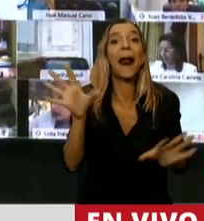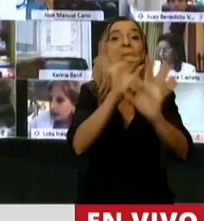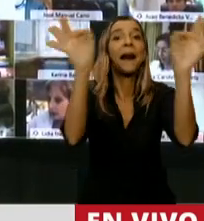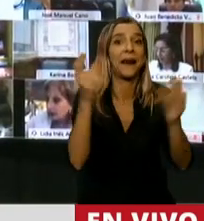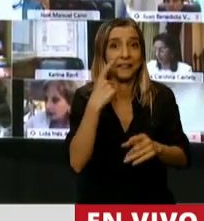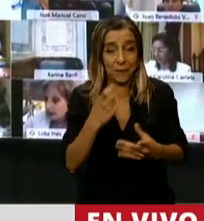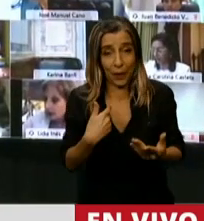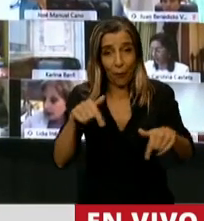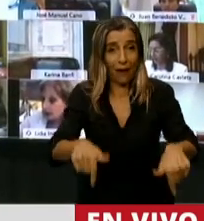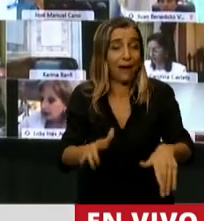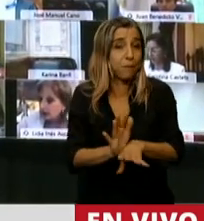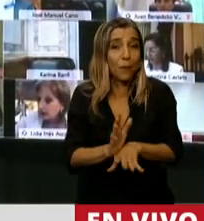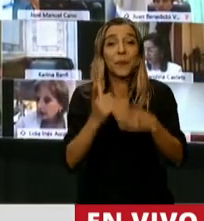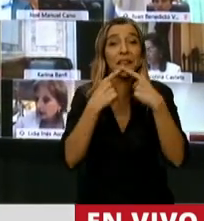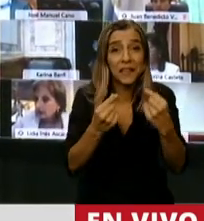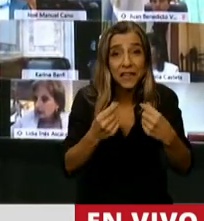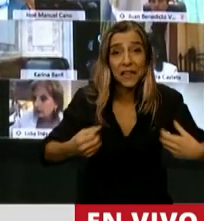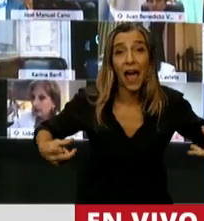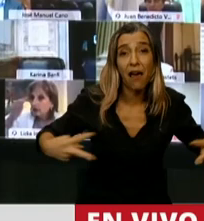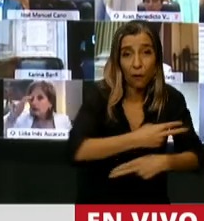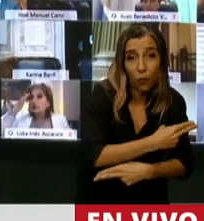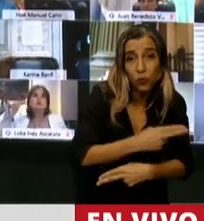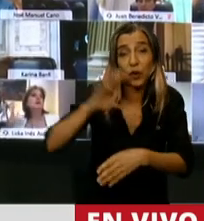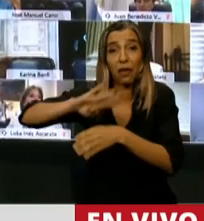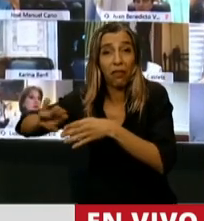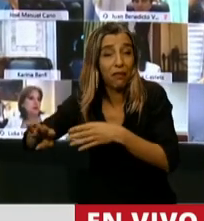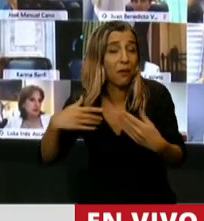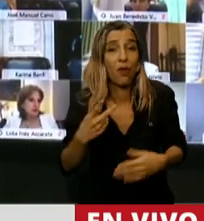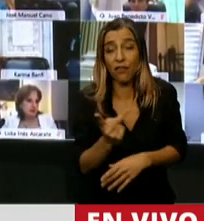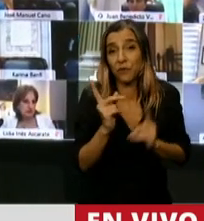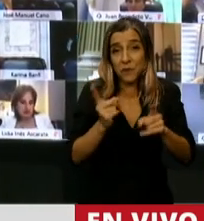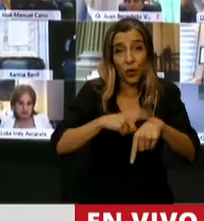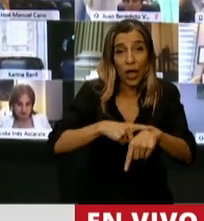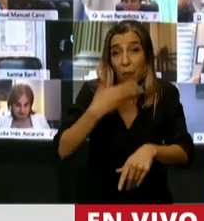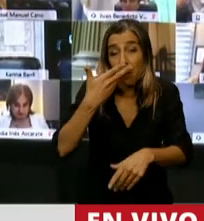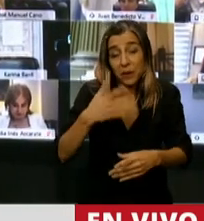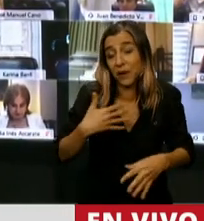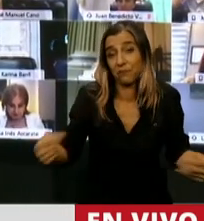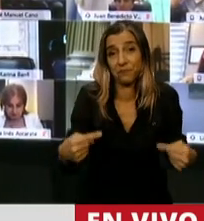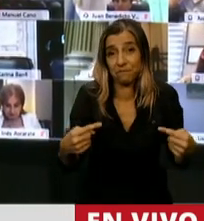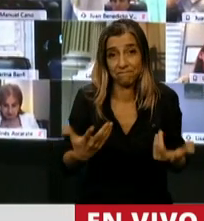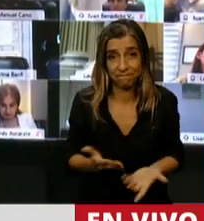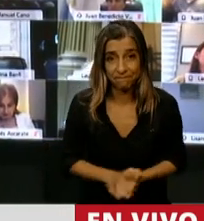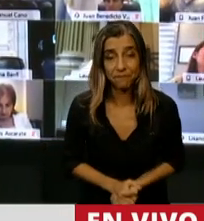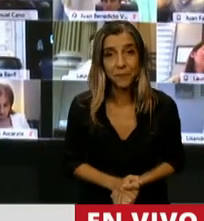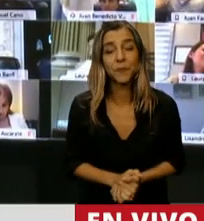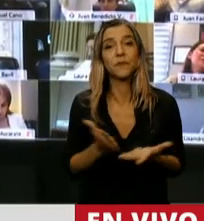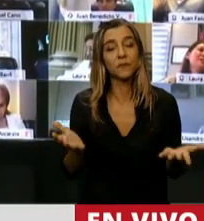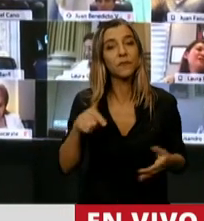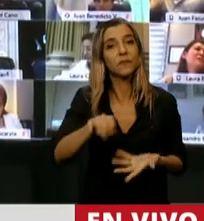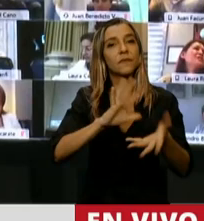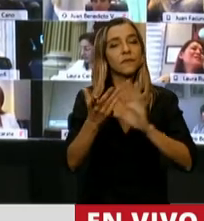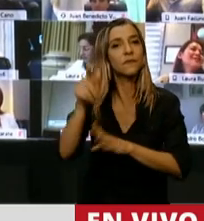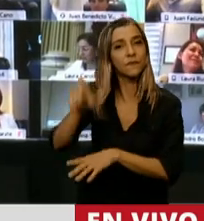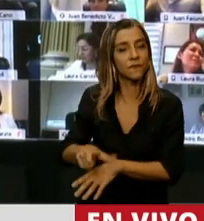y criticar el desdobamiento es una contradicción lógica incomprensible. Entonces, ese puente que